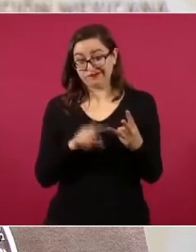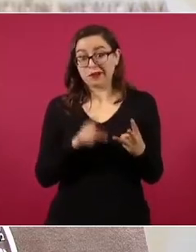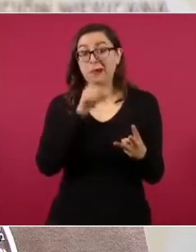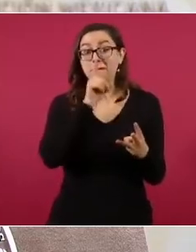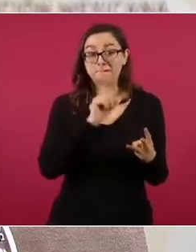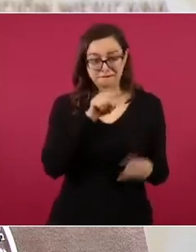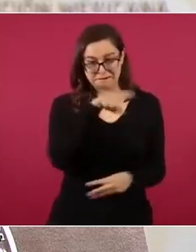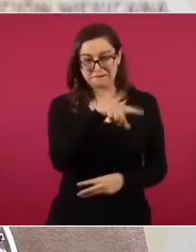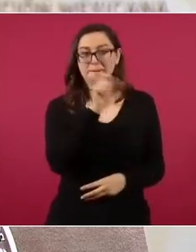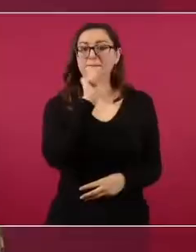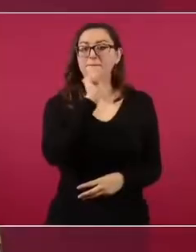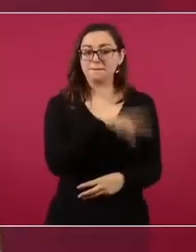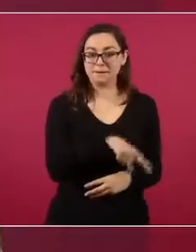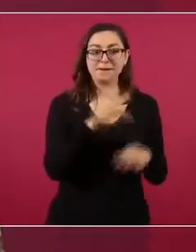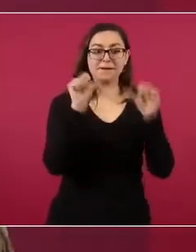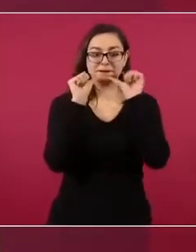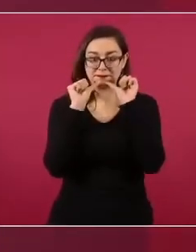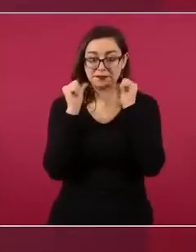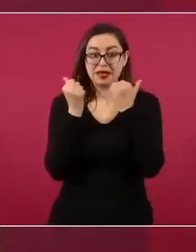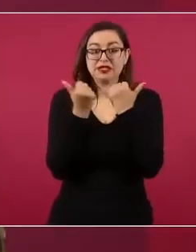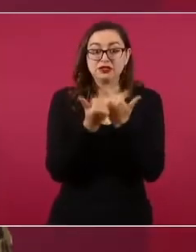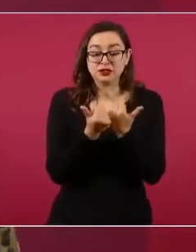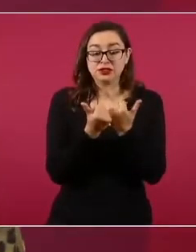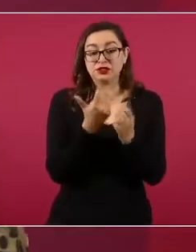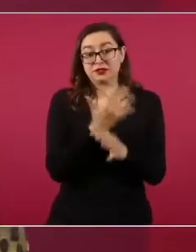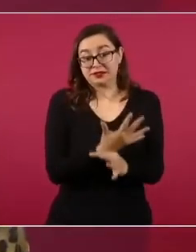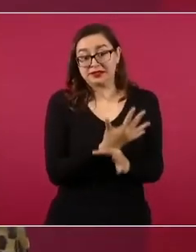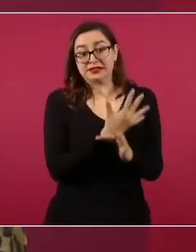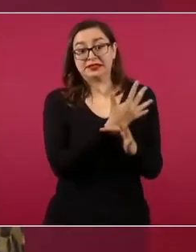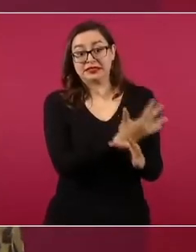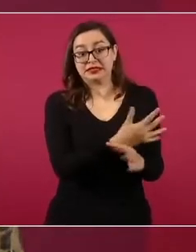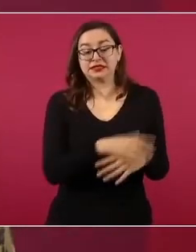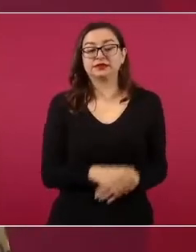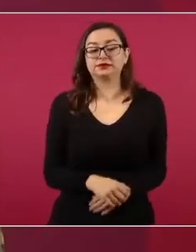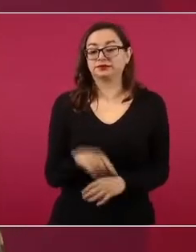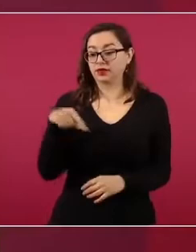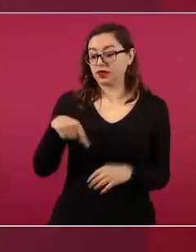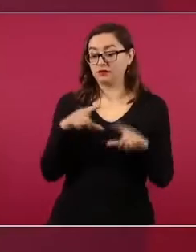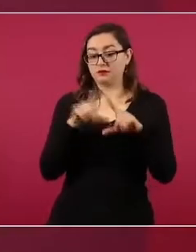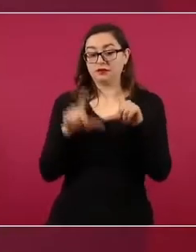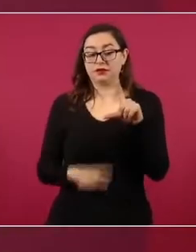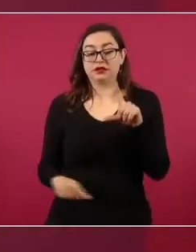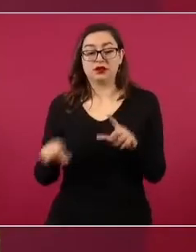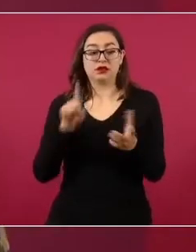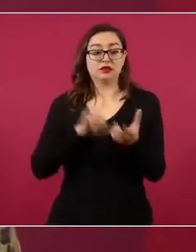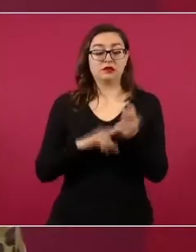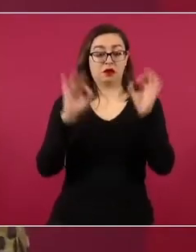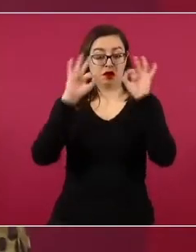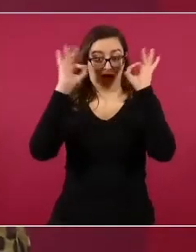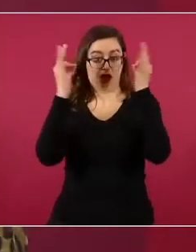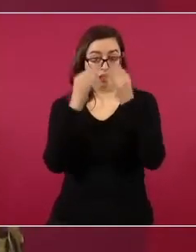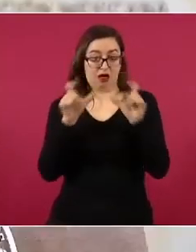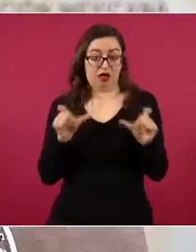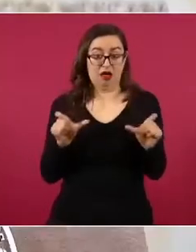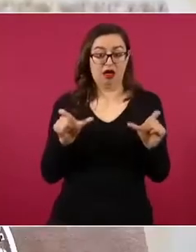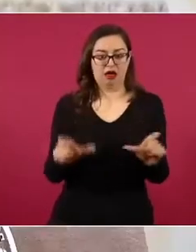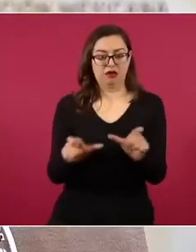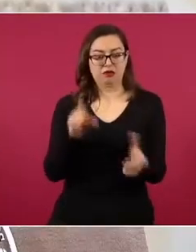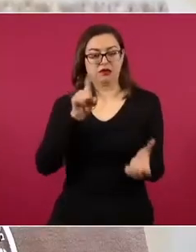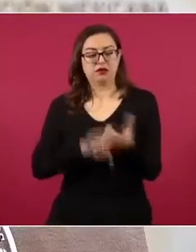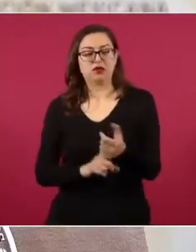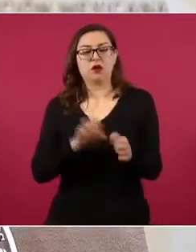Mexicanos a favor de la corrupción, además afirma que en las aduanas del país se utilizan equipos de la empresa Nuctec,